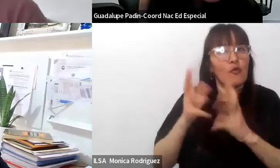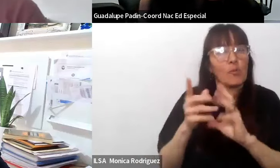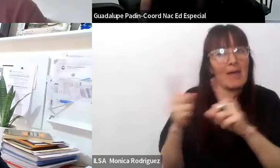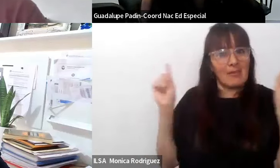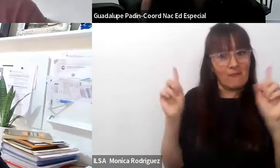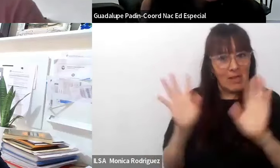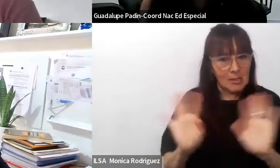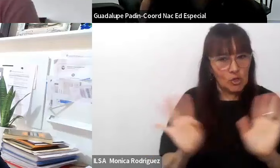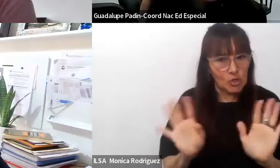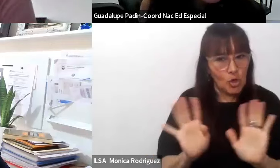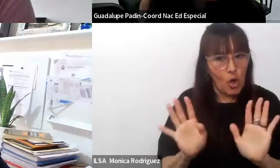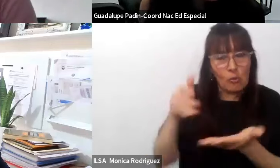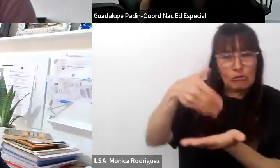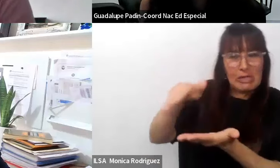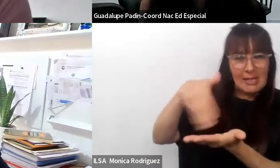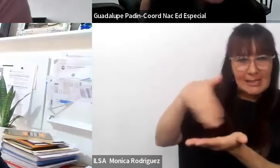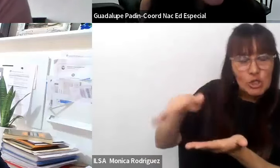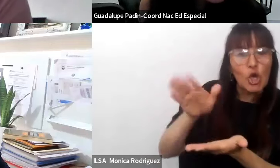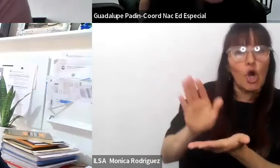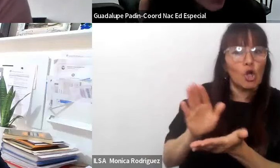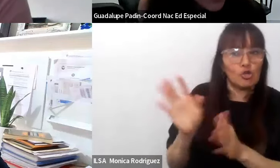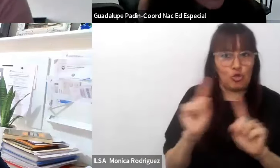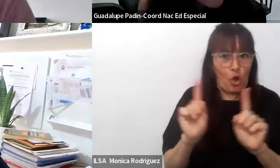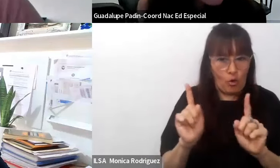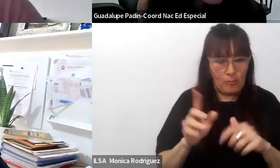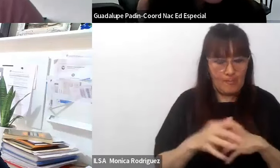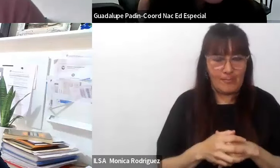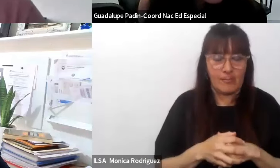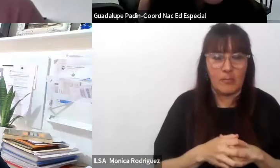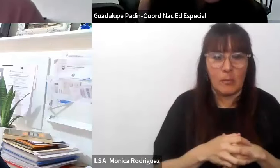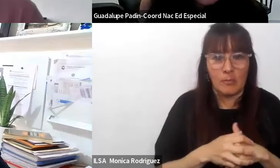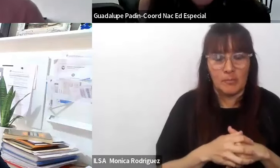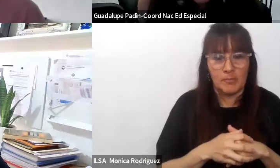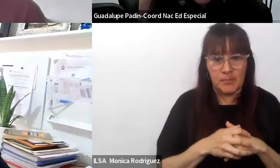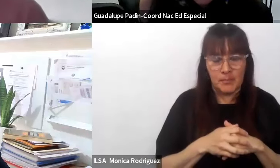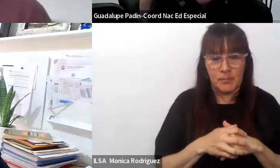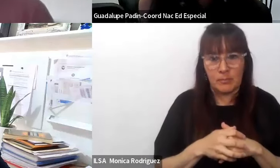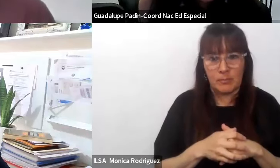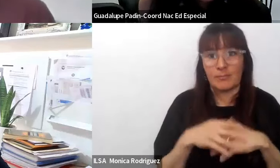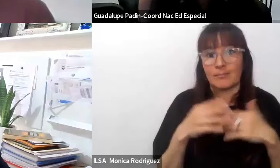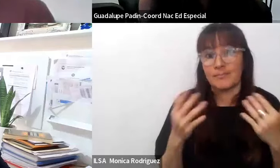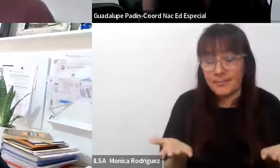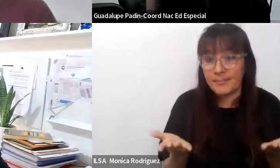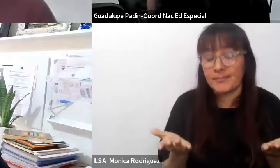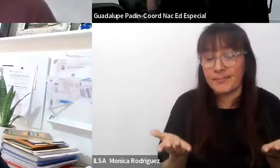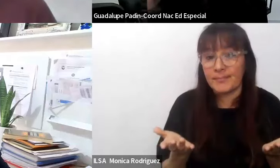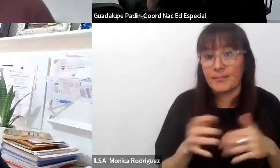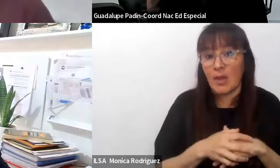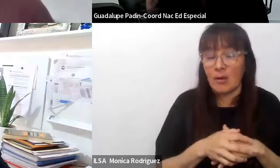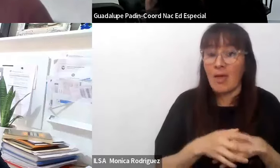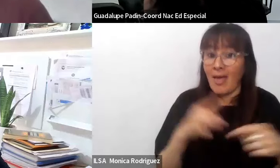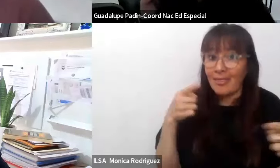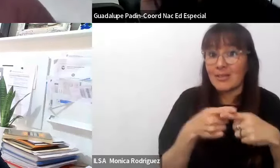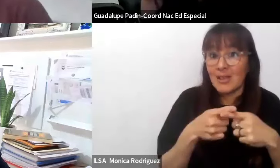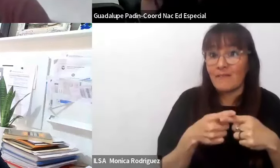sea segregado o separado lo que pasa con el resto de los estudiantes así que bueno con estos desafíos nos